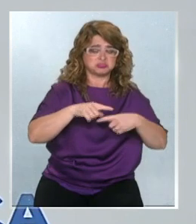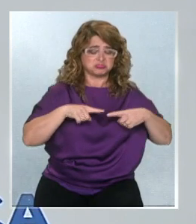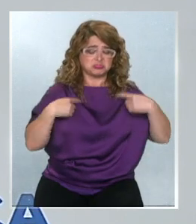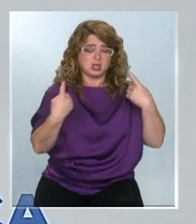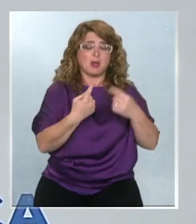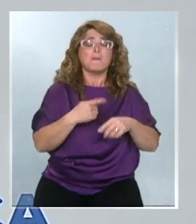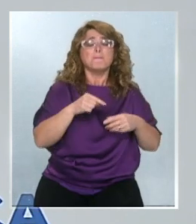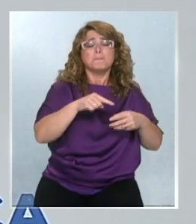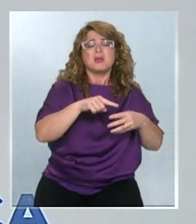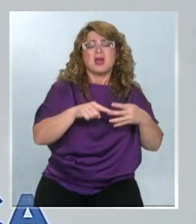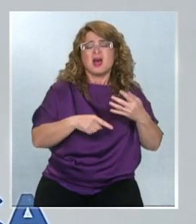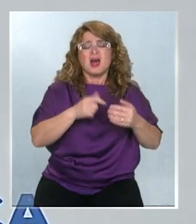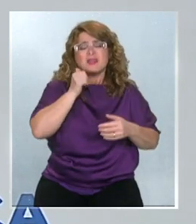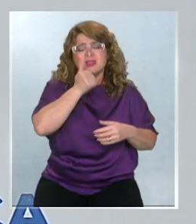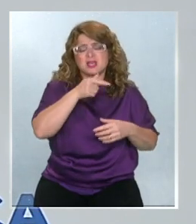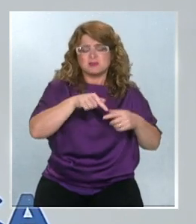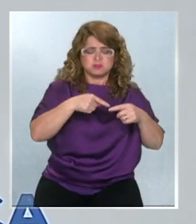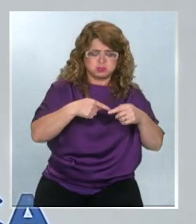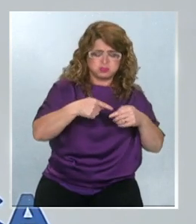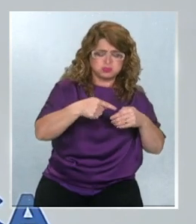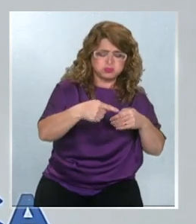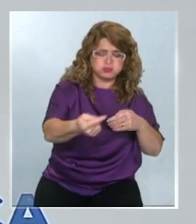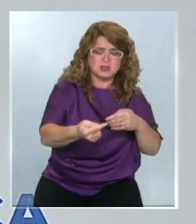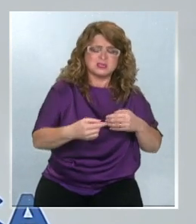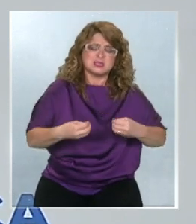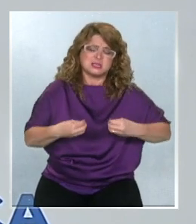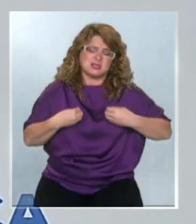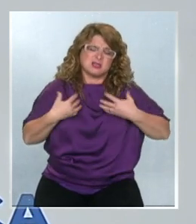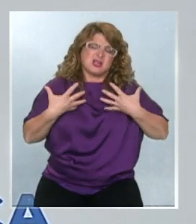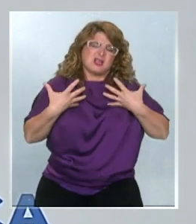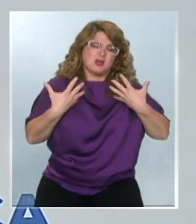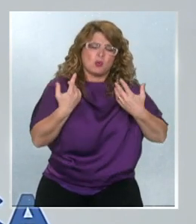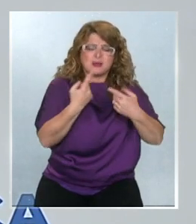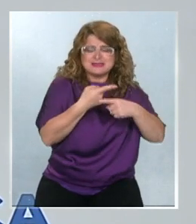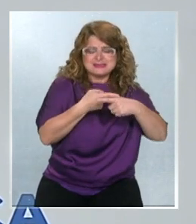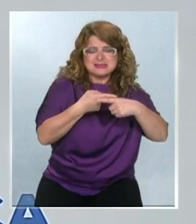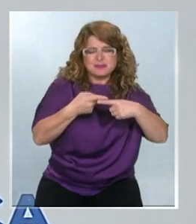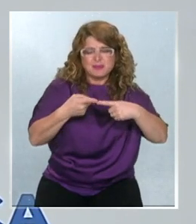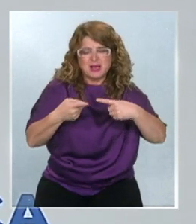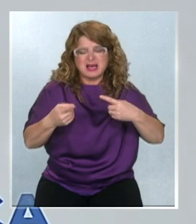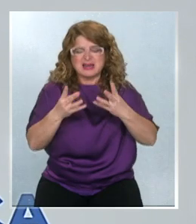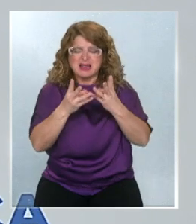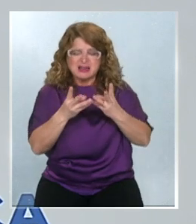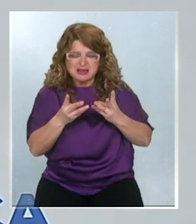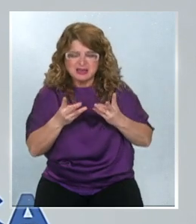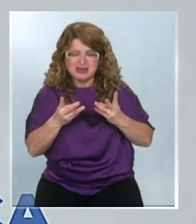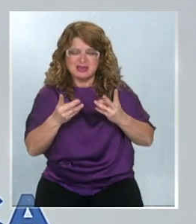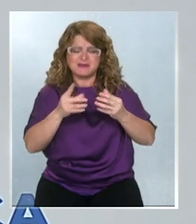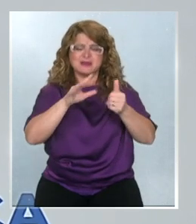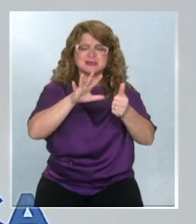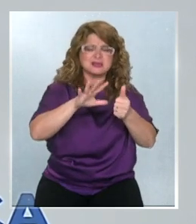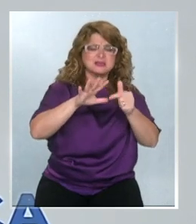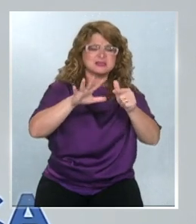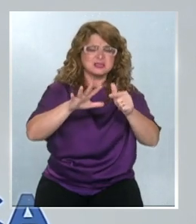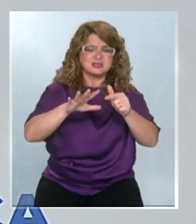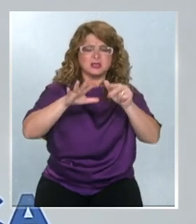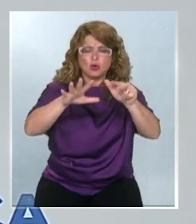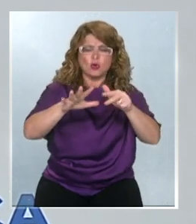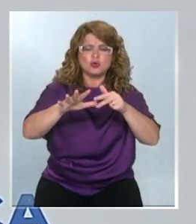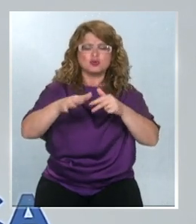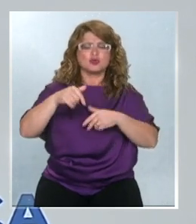o sistémicos más o menos intensos durante la primera semana y habitualmente al cabo de 6, 7, 8 días